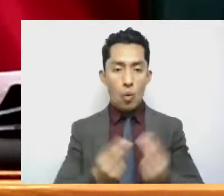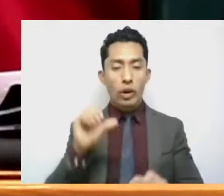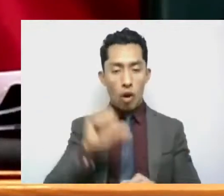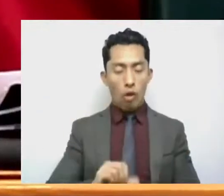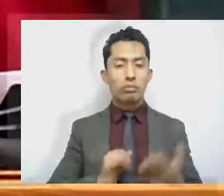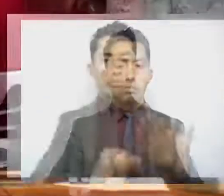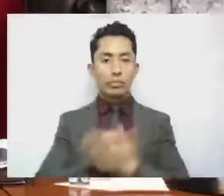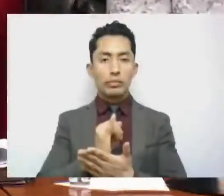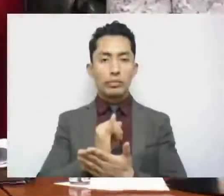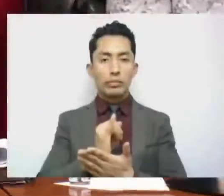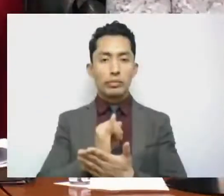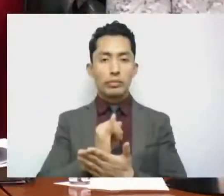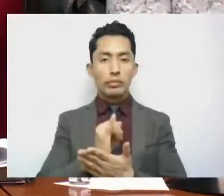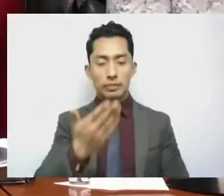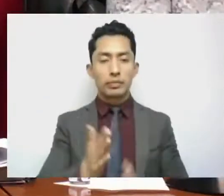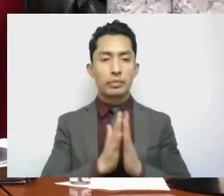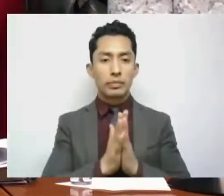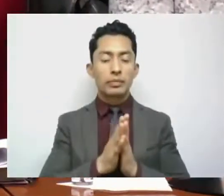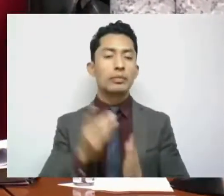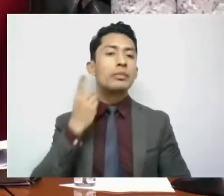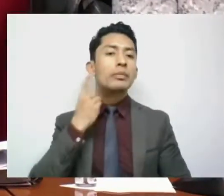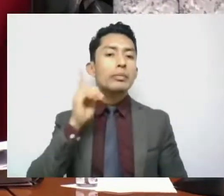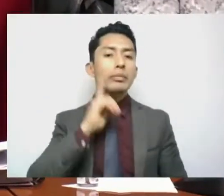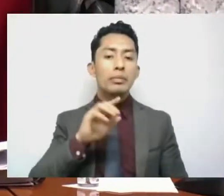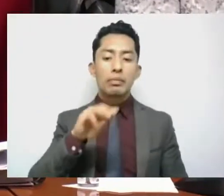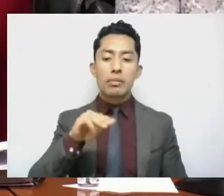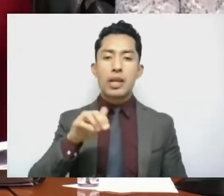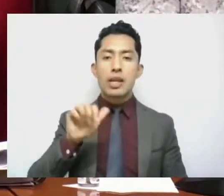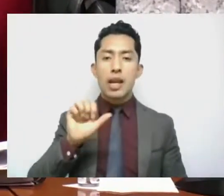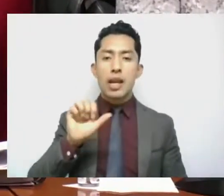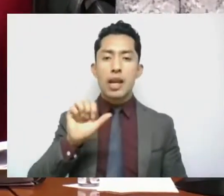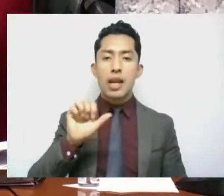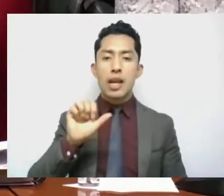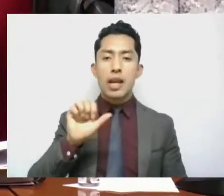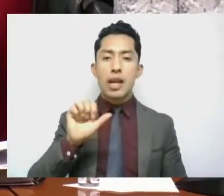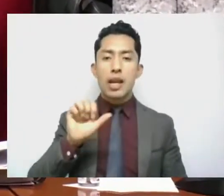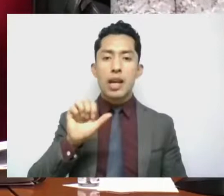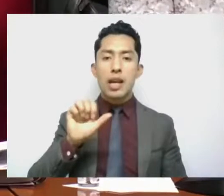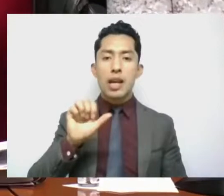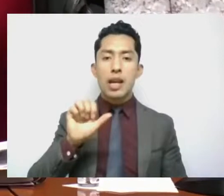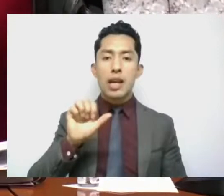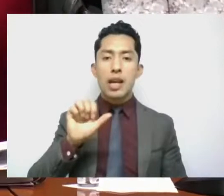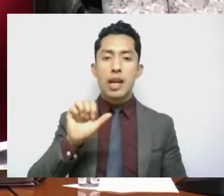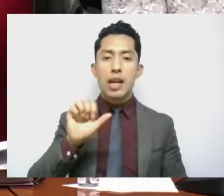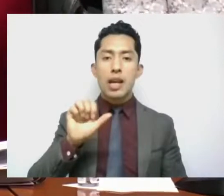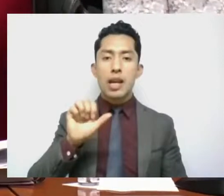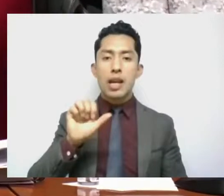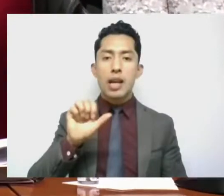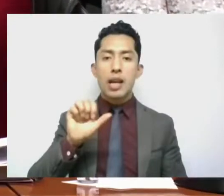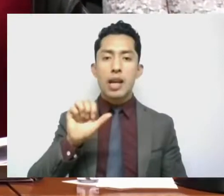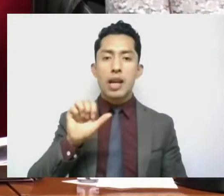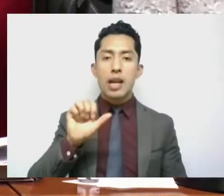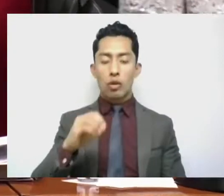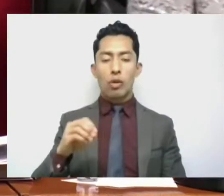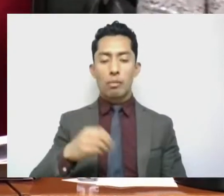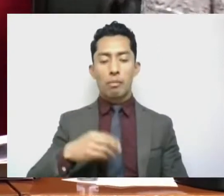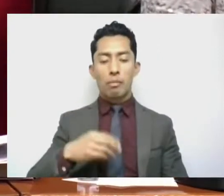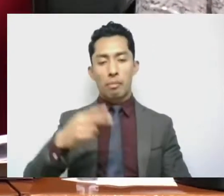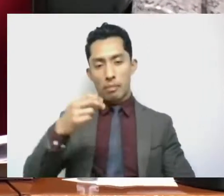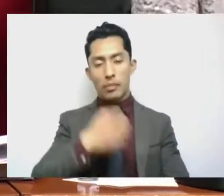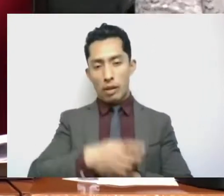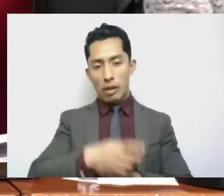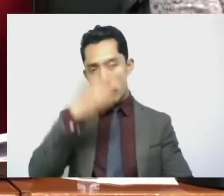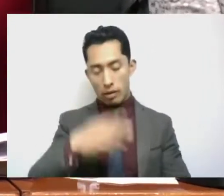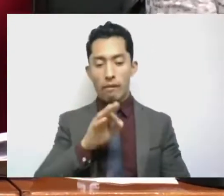Resolución. Por favor, diputada Miriam. Con gusto, presidenta. Toluca de Lerdo, México, a 24